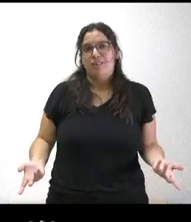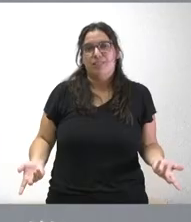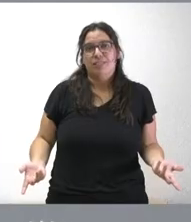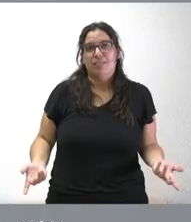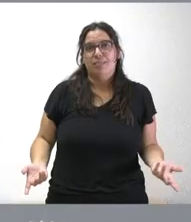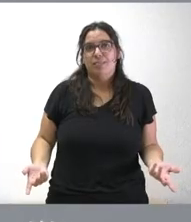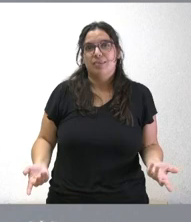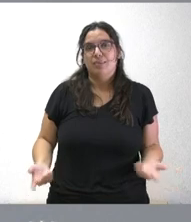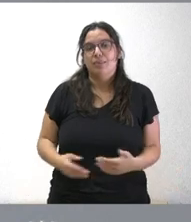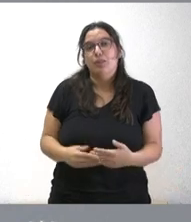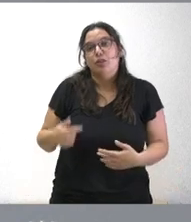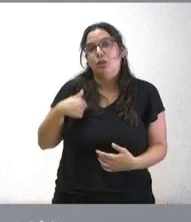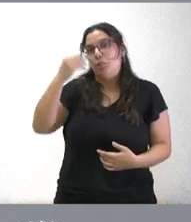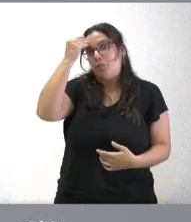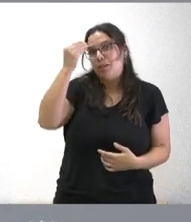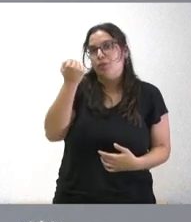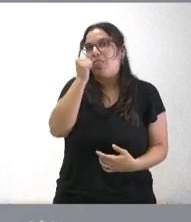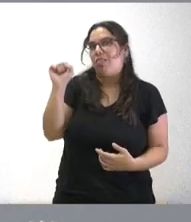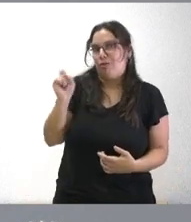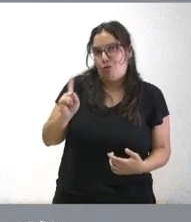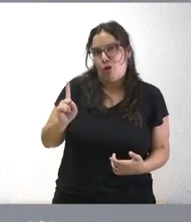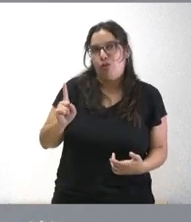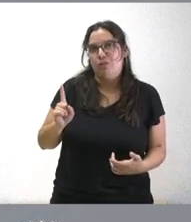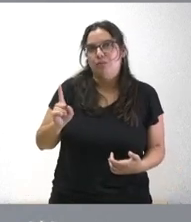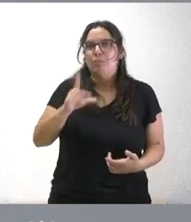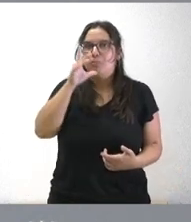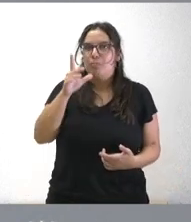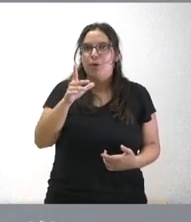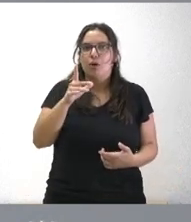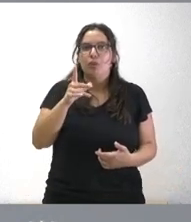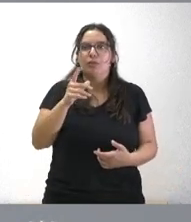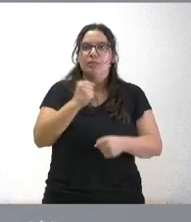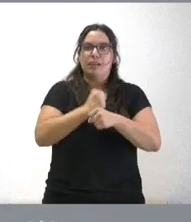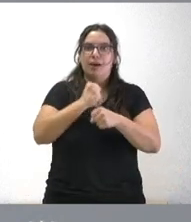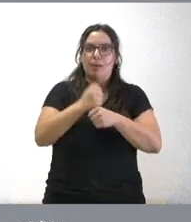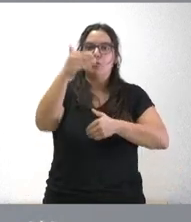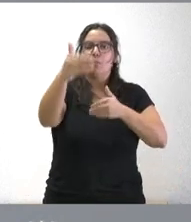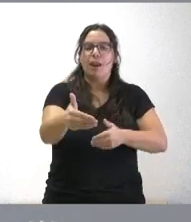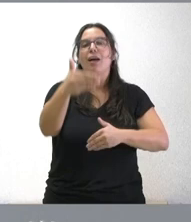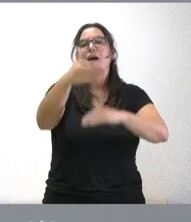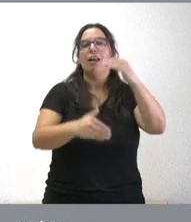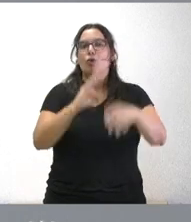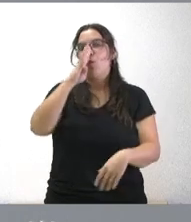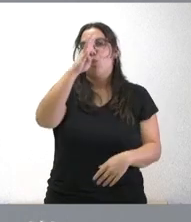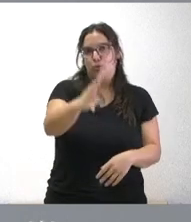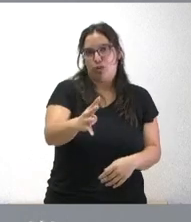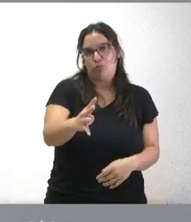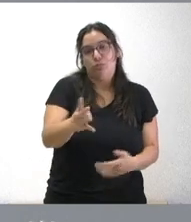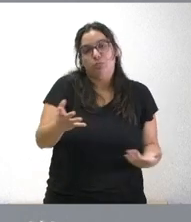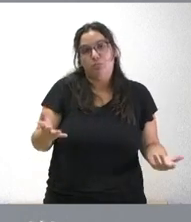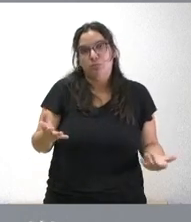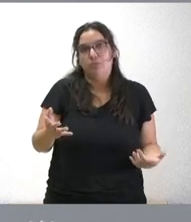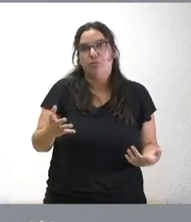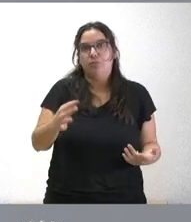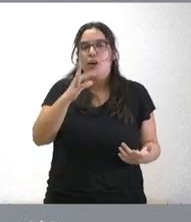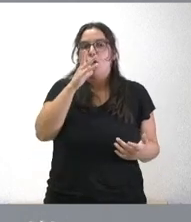que decir lo que ha dicho usted yo diría que no lo hemos incumplido porque nuestro periodo de trabajo es para una legislatura la gente nos votó para cuatro años y